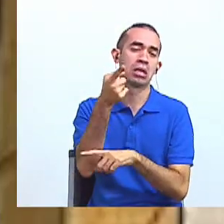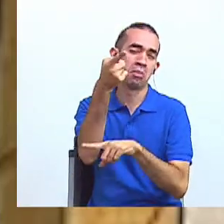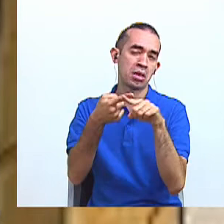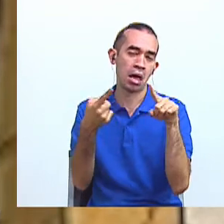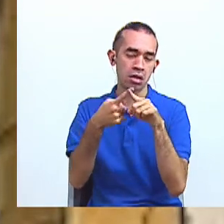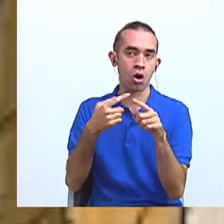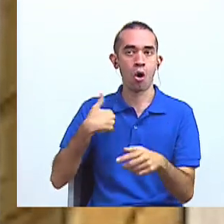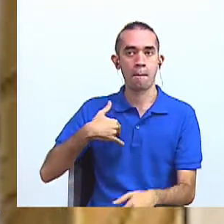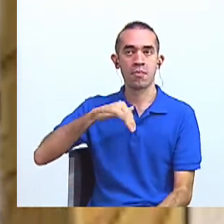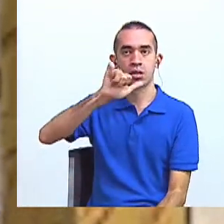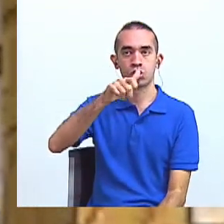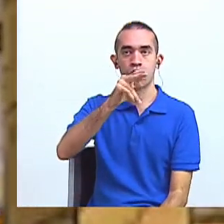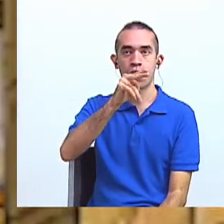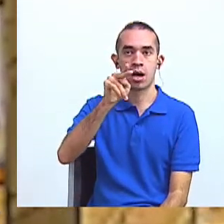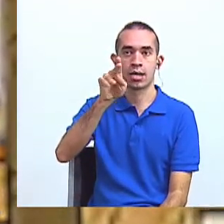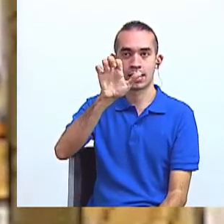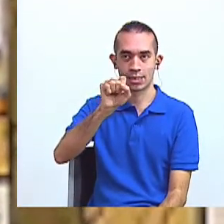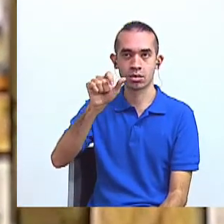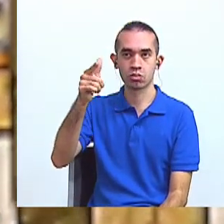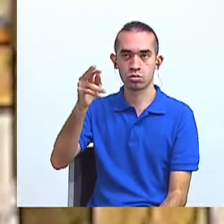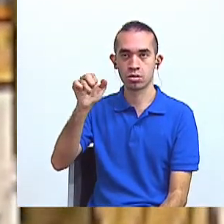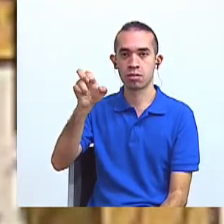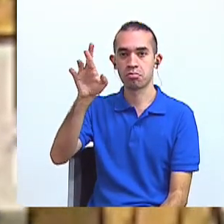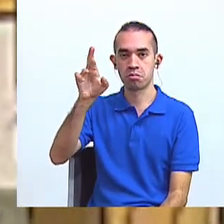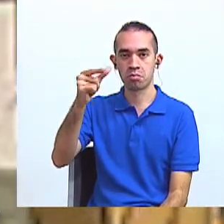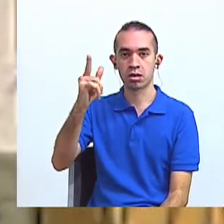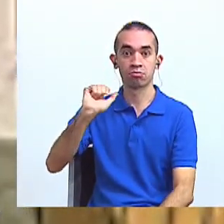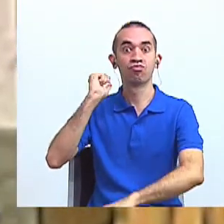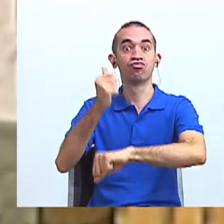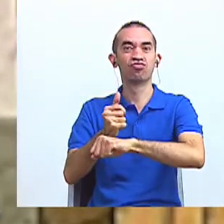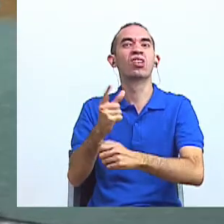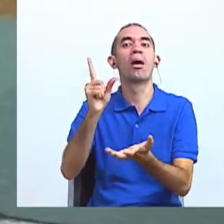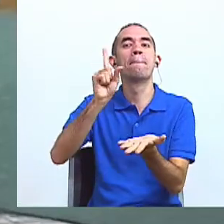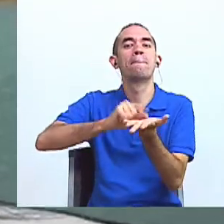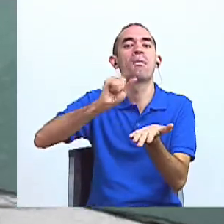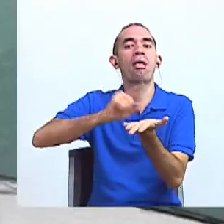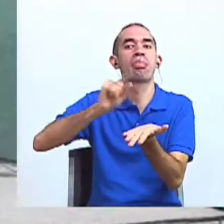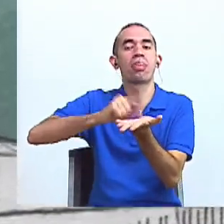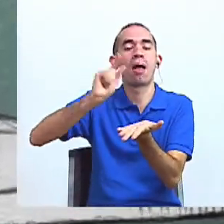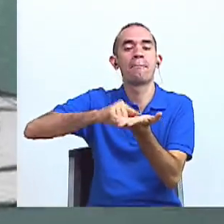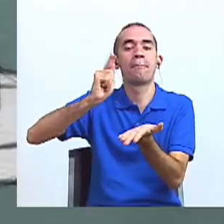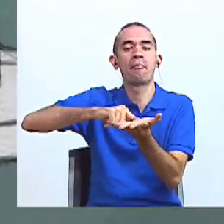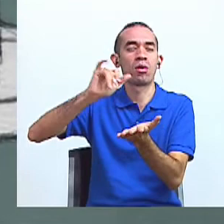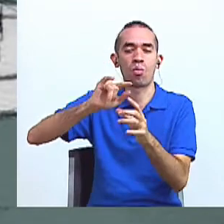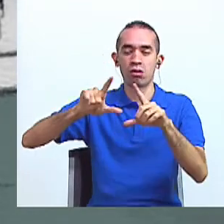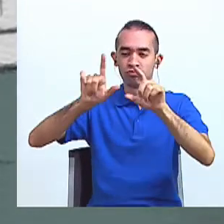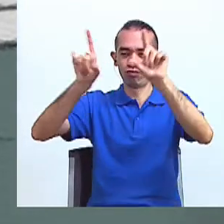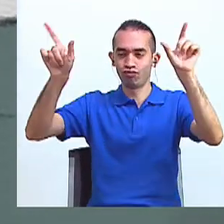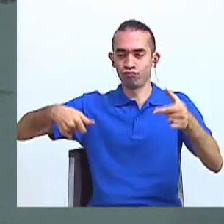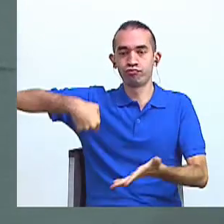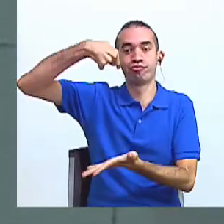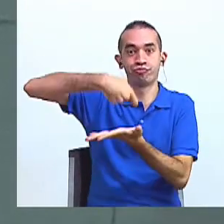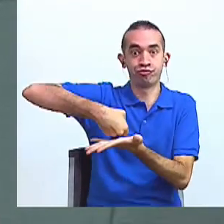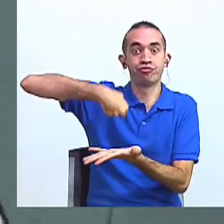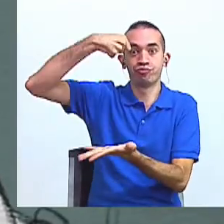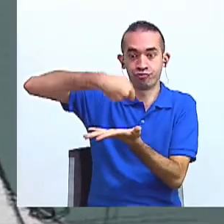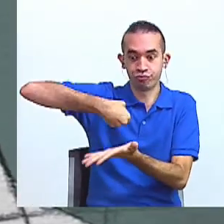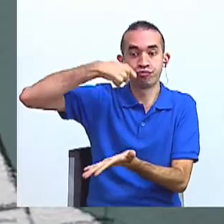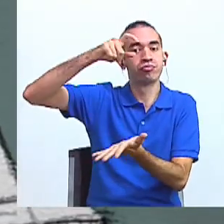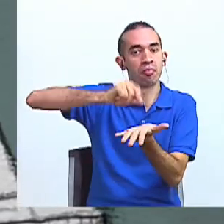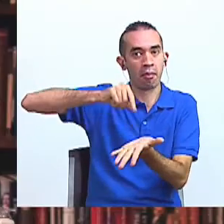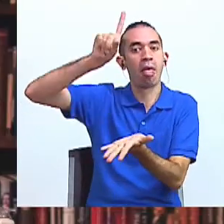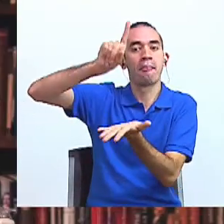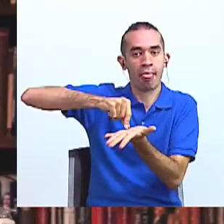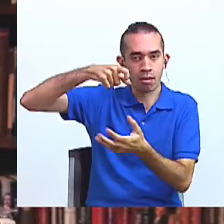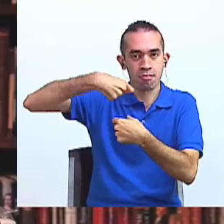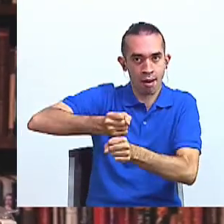ideó la imprenta. Y con esto se logró la universalización de los libros. Los